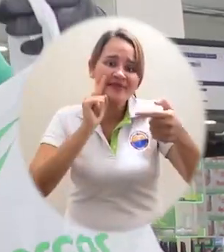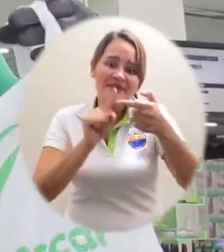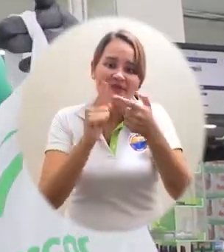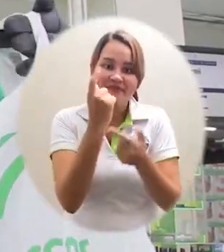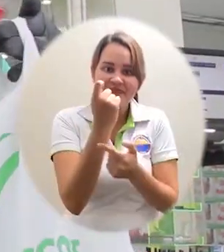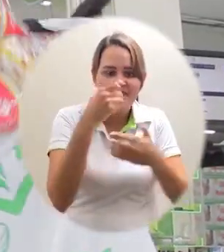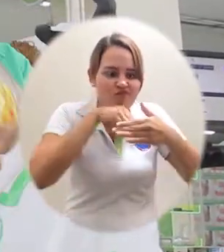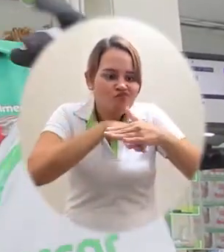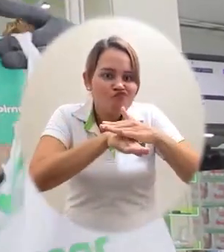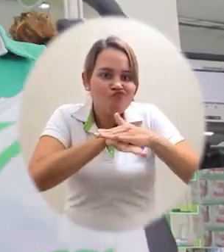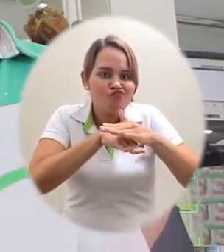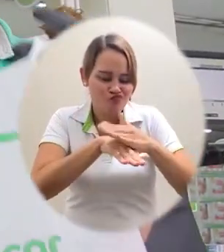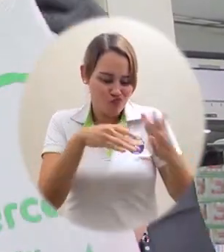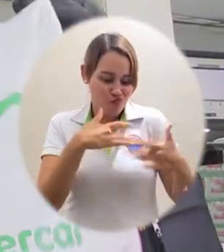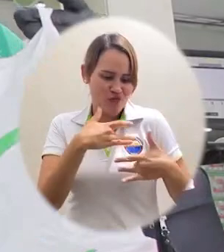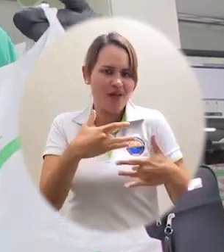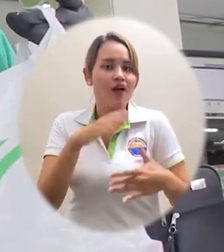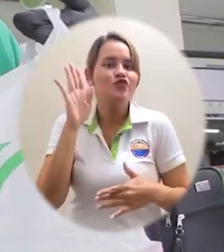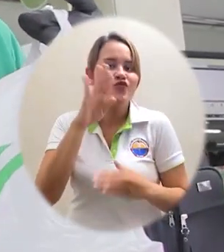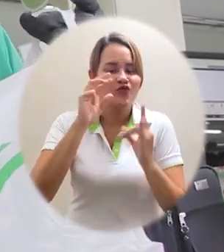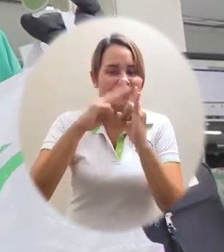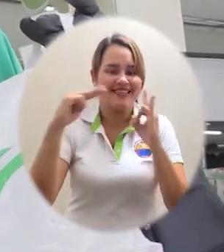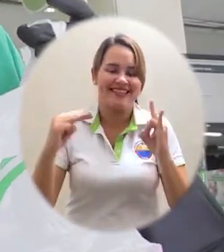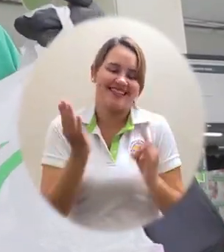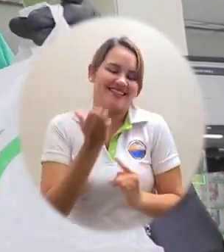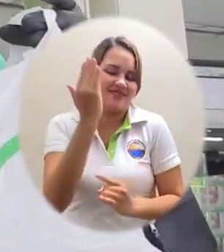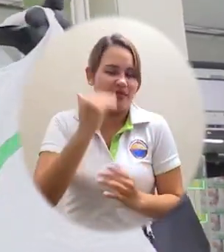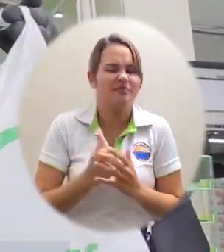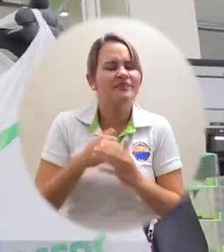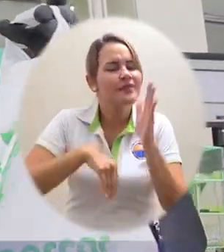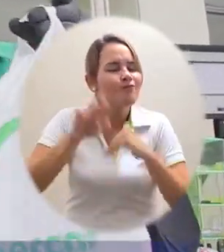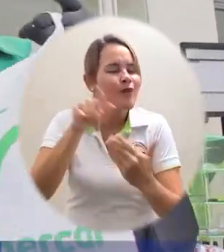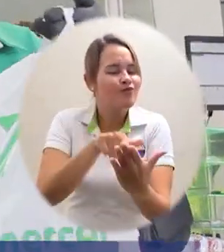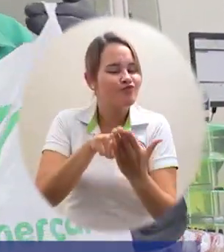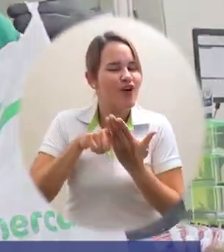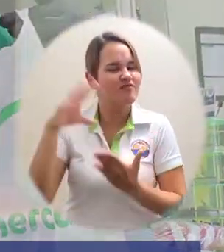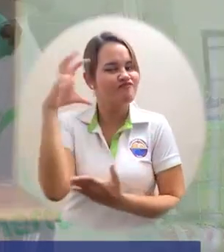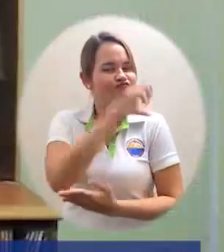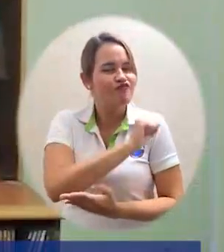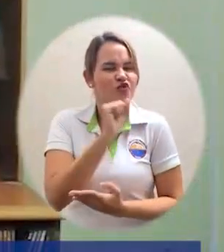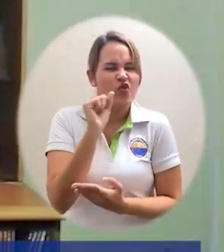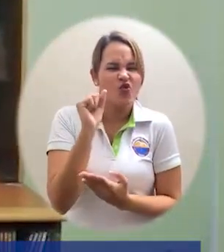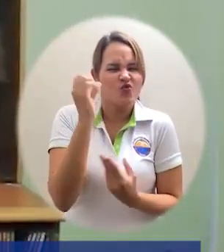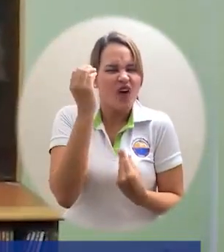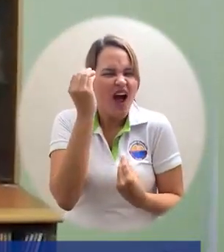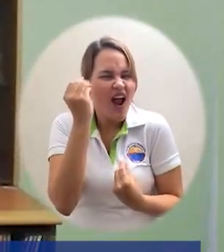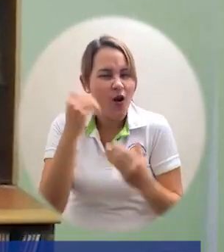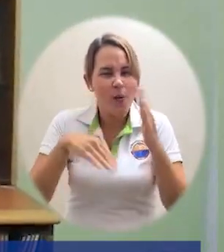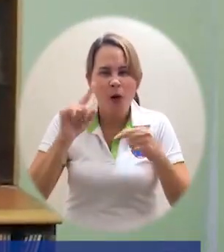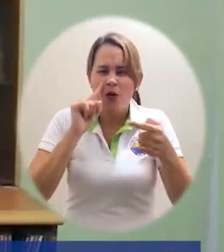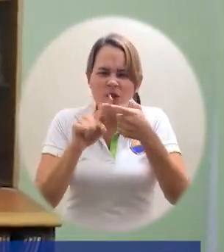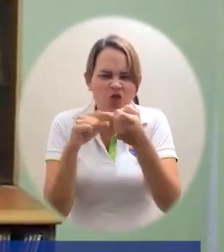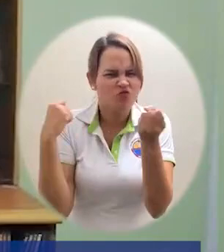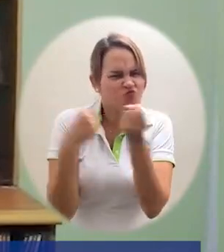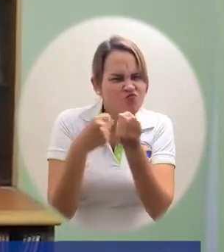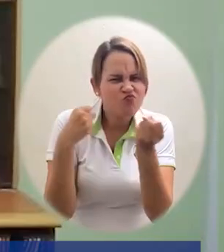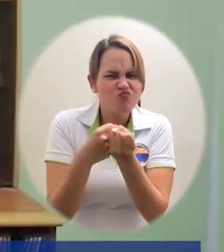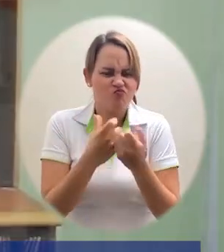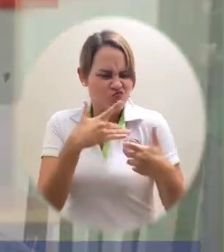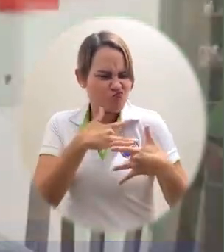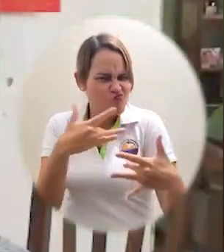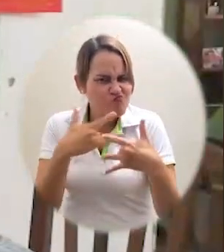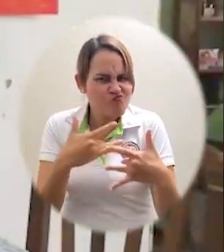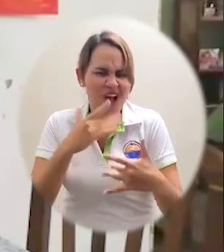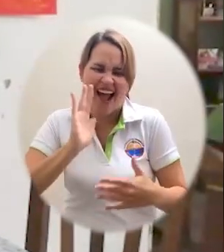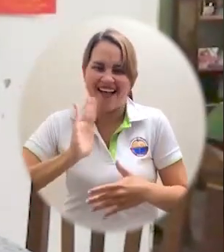Pienso que el Fondo de Solidaridad de la Universidad de Magdalena es una buena iniciativa y muestra ese espíritu colaborador y